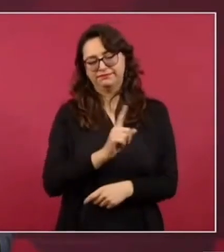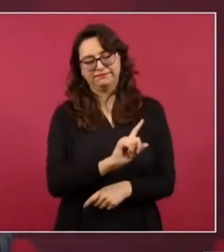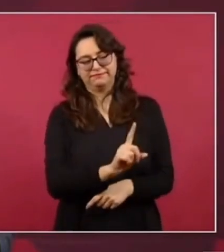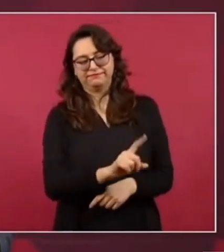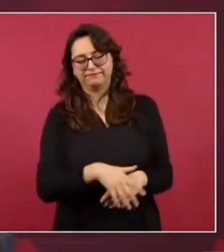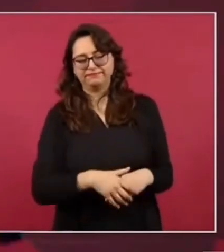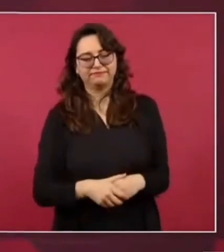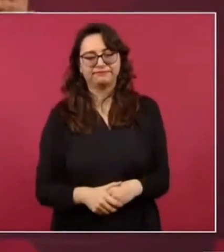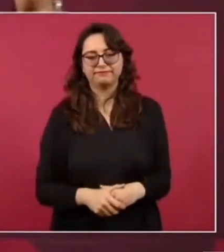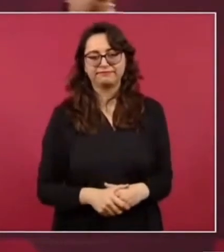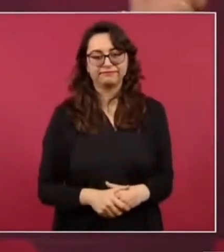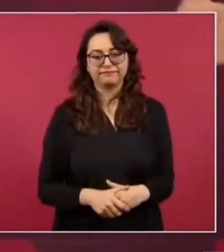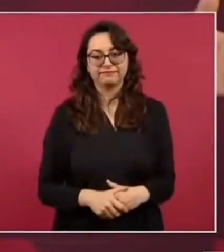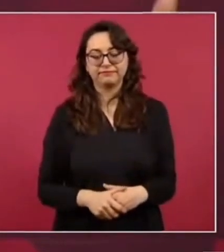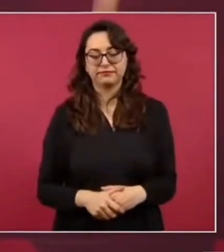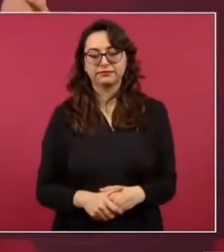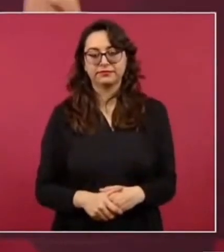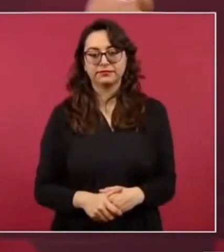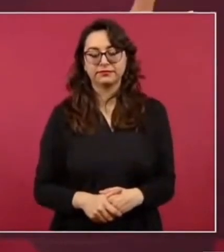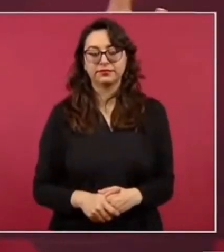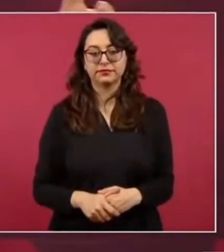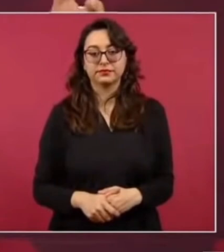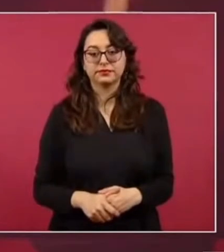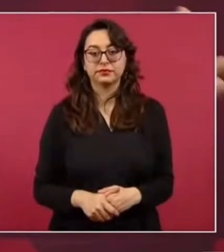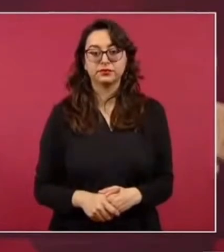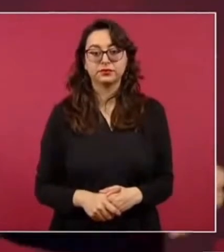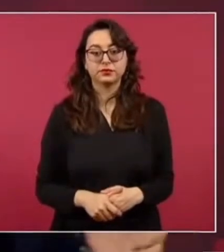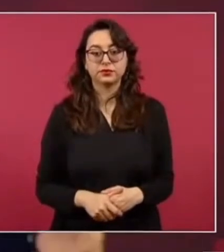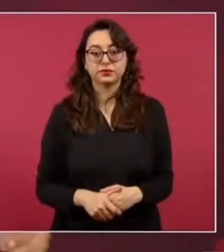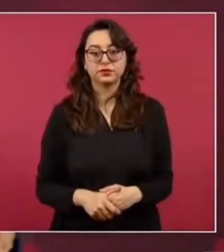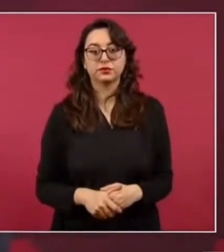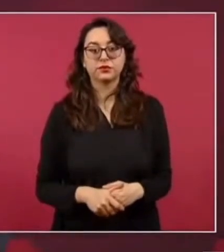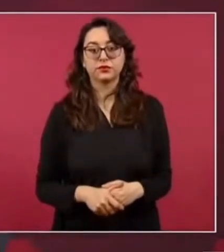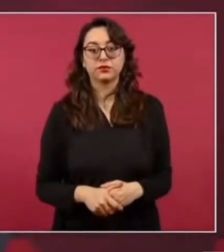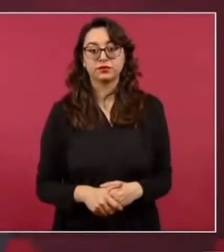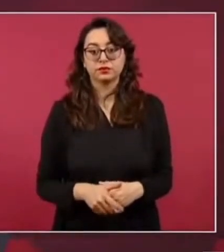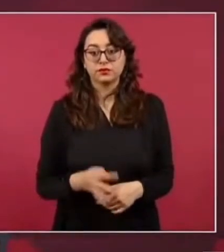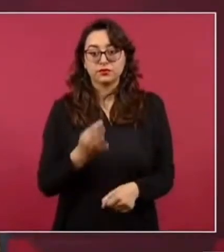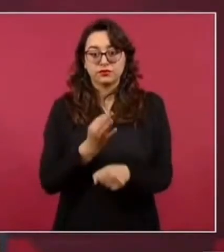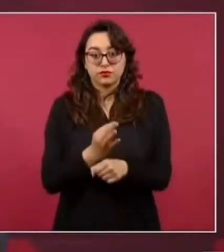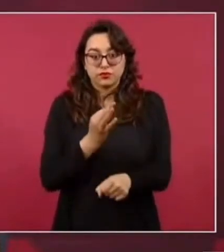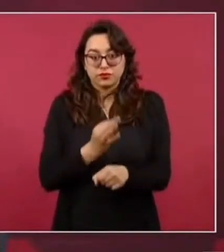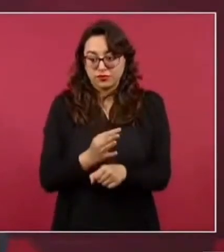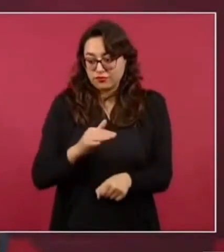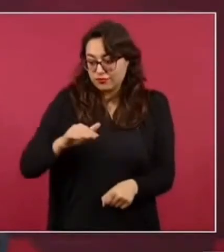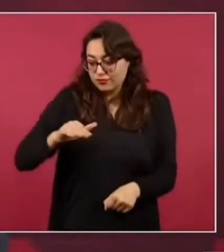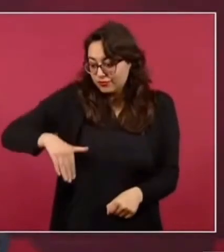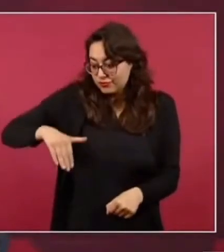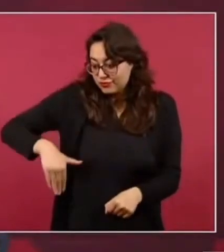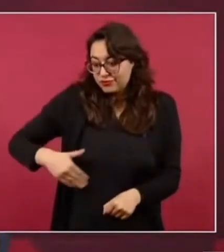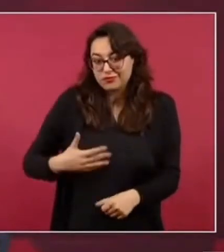Estamos ahora analizando aquí lo de Chihuahua.